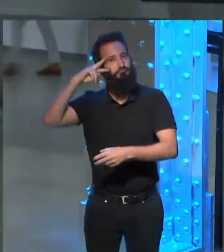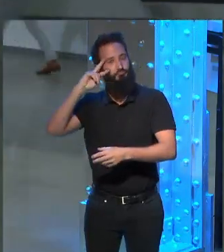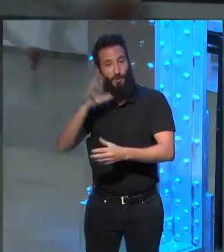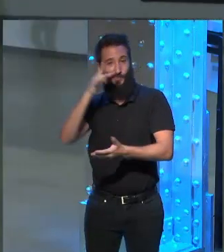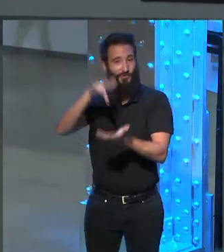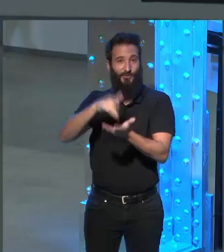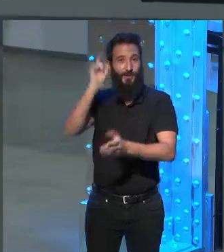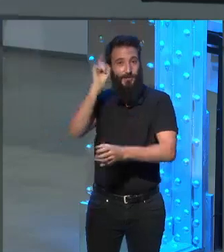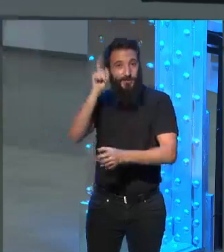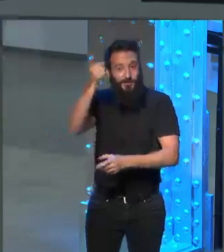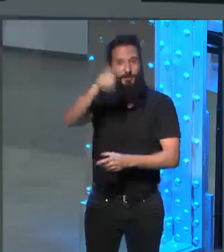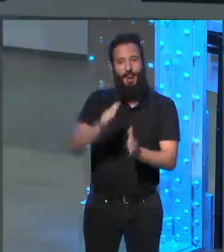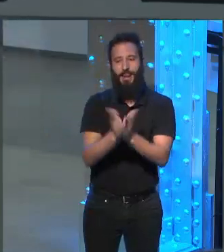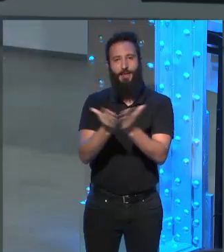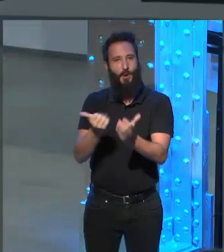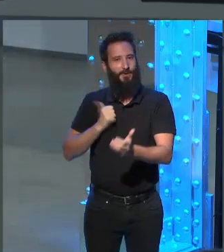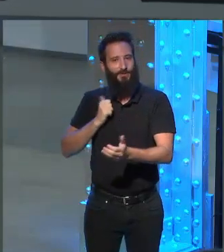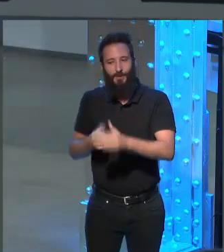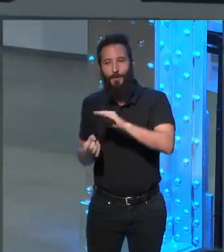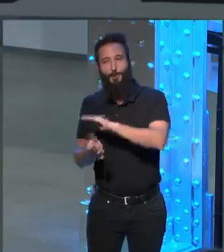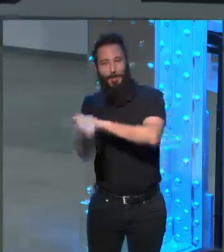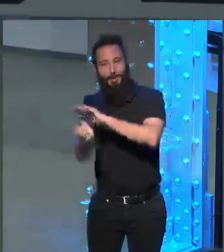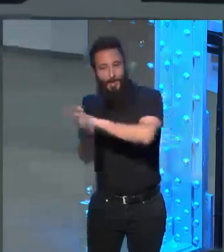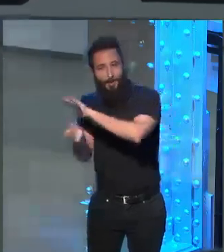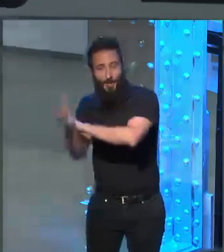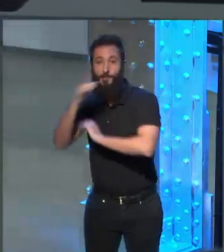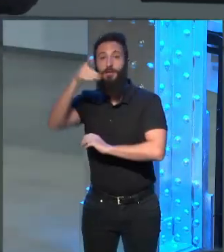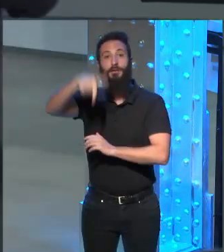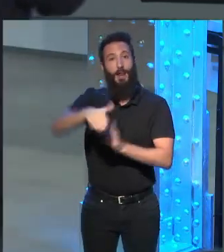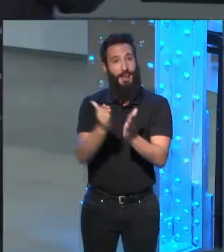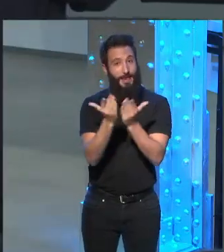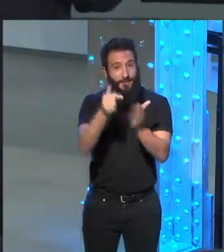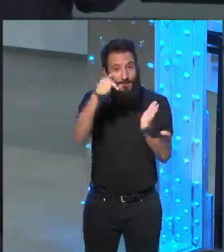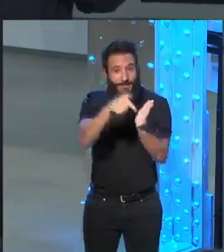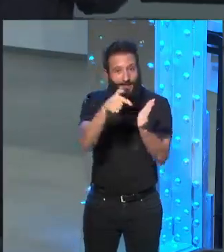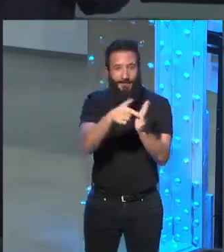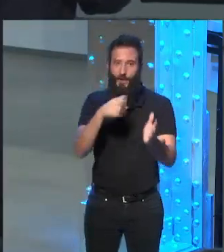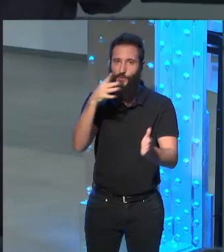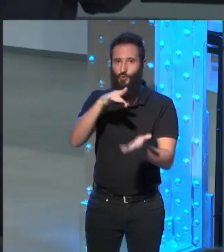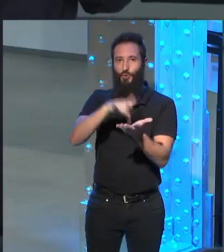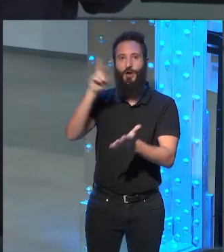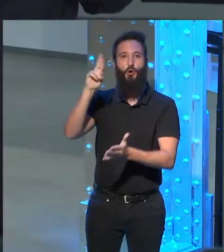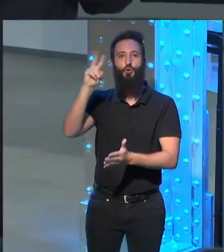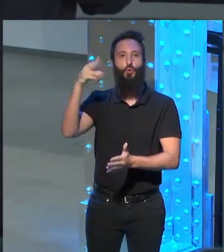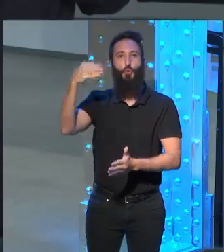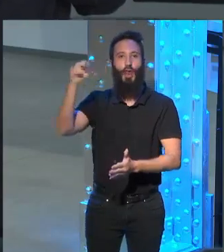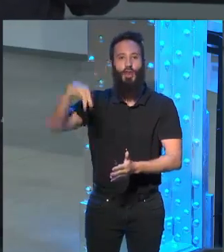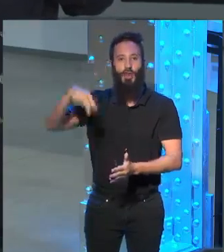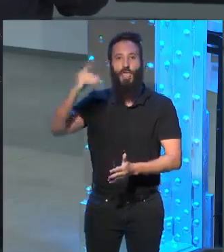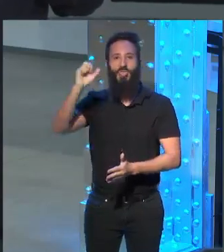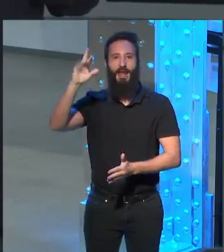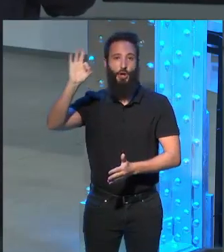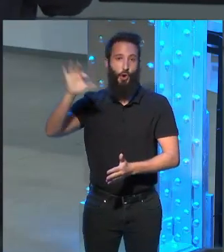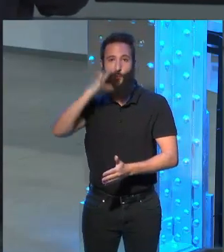de sus libros de ensayo, pero este tiene una particularidad. Rubén Gallo, cuando era director de estudios